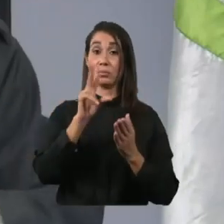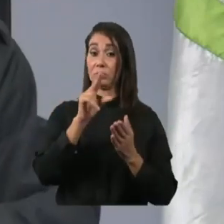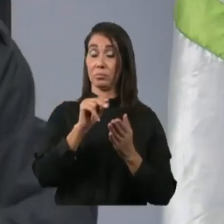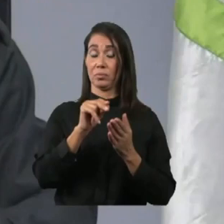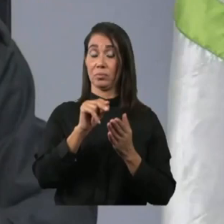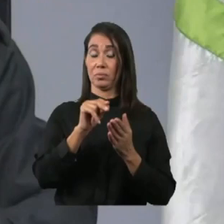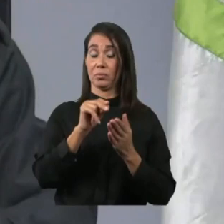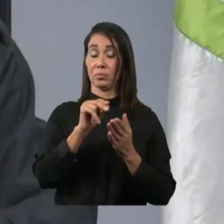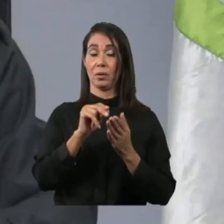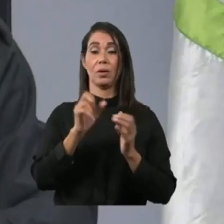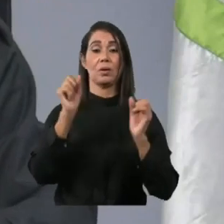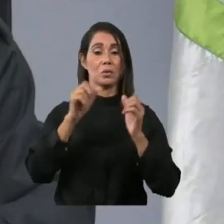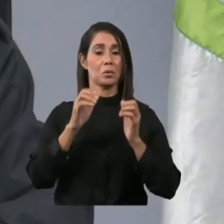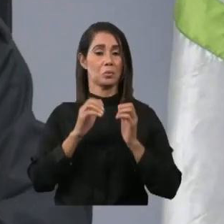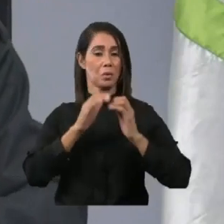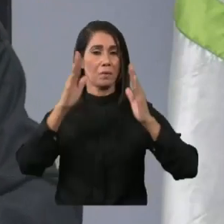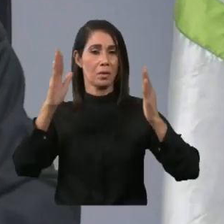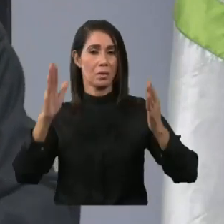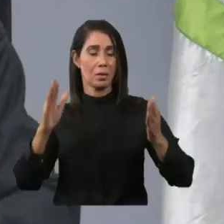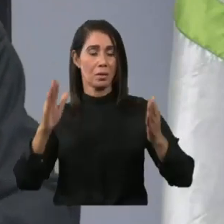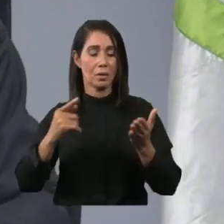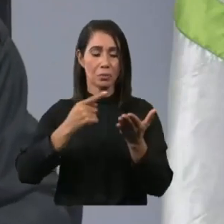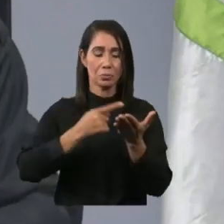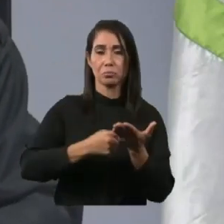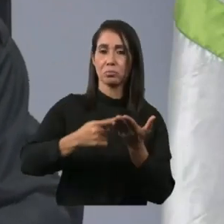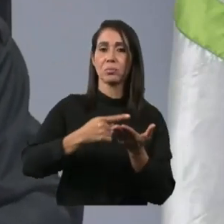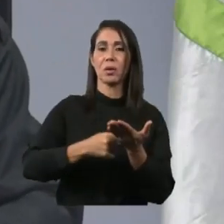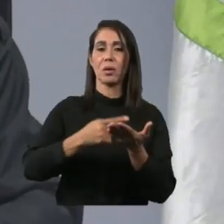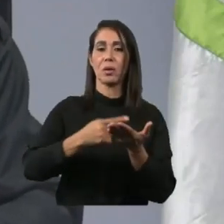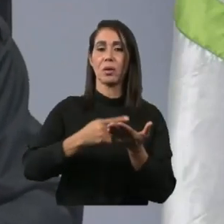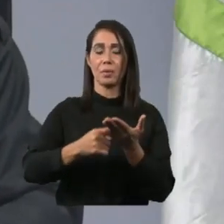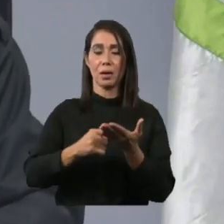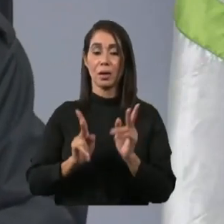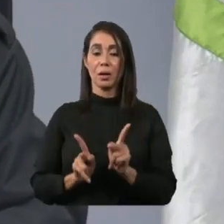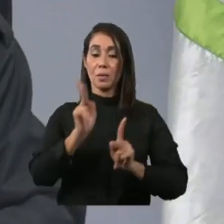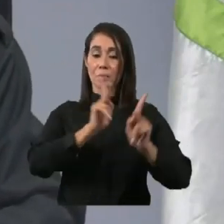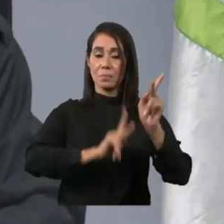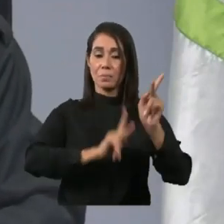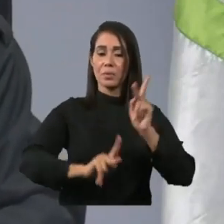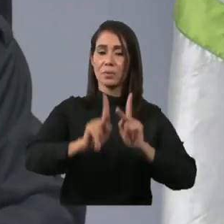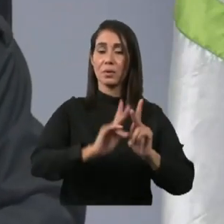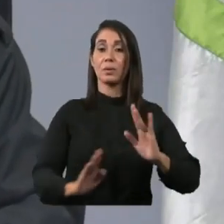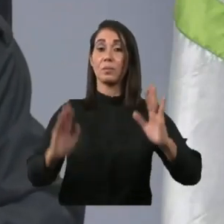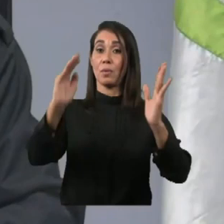volveremos a Duarte y al padre Moncho y a todas las